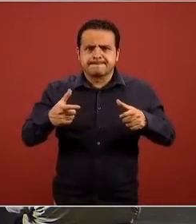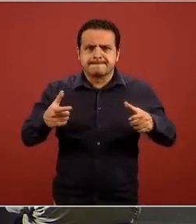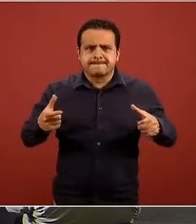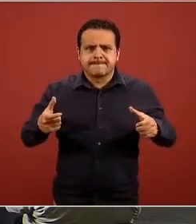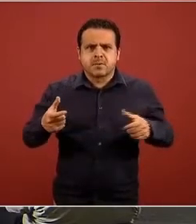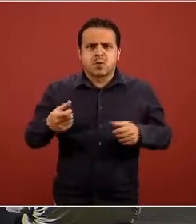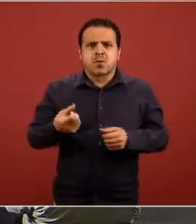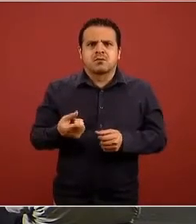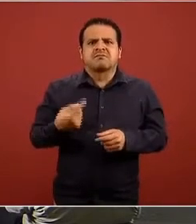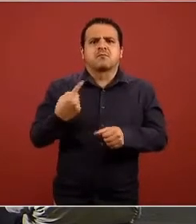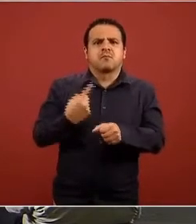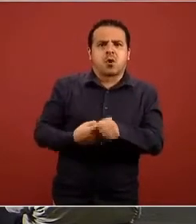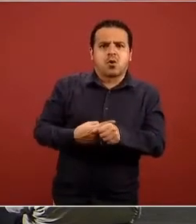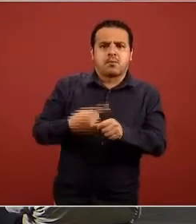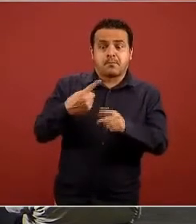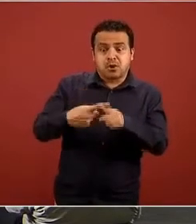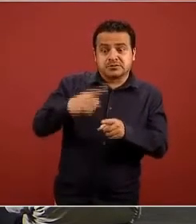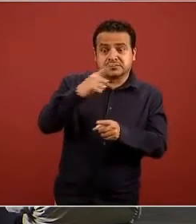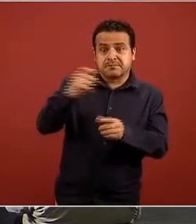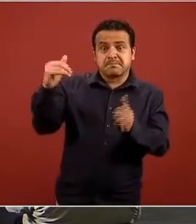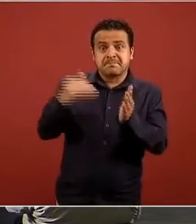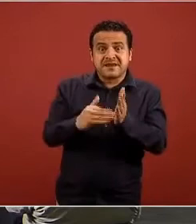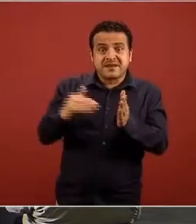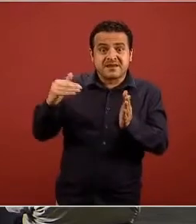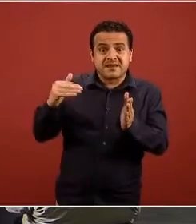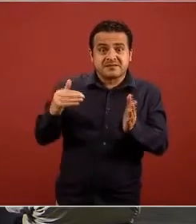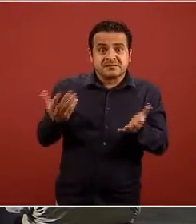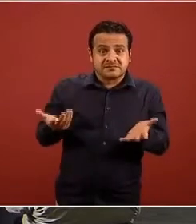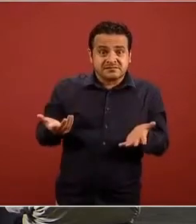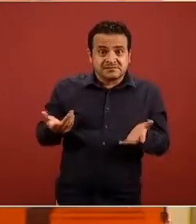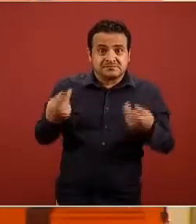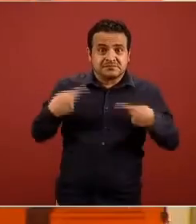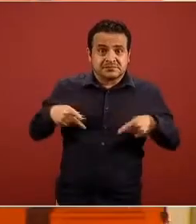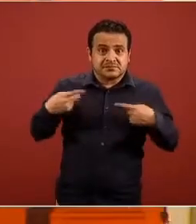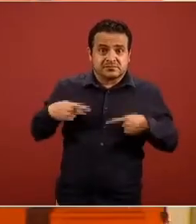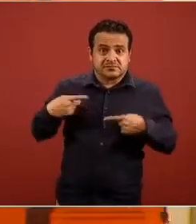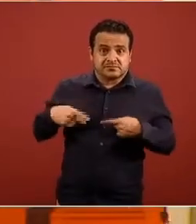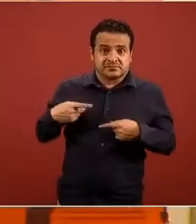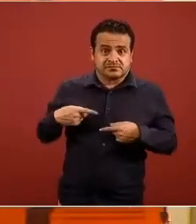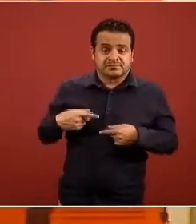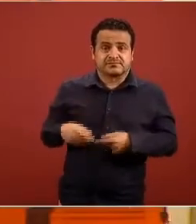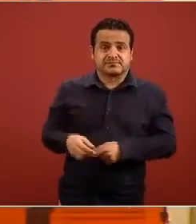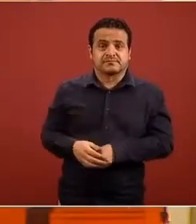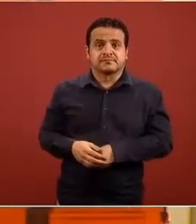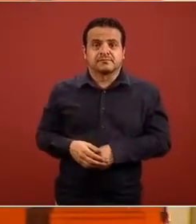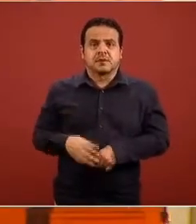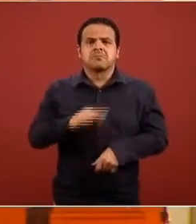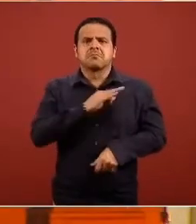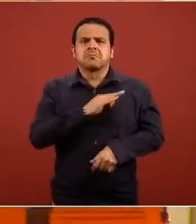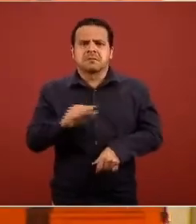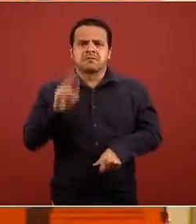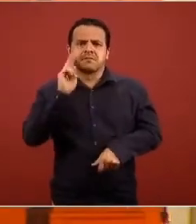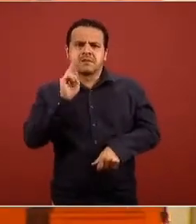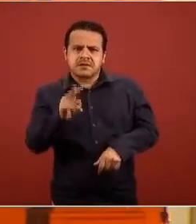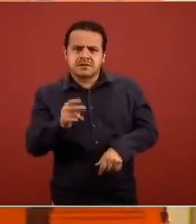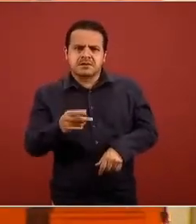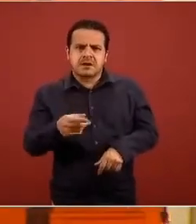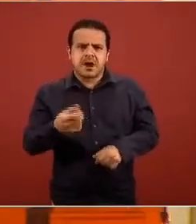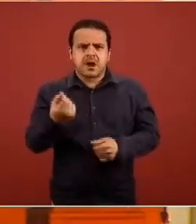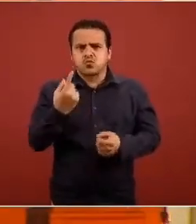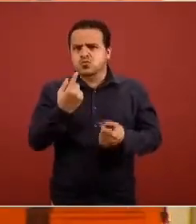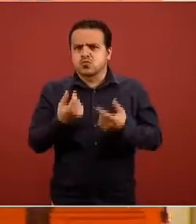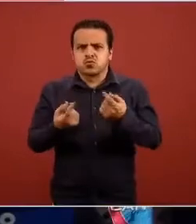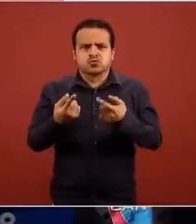incidencia y bueno lo que podemos notar lógicamente es que continúa este crecimiento en estados que durante la última